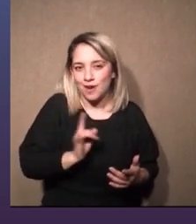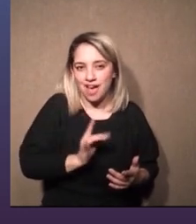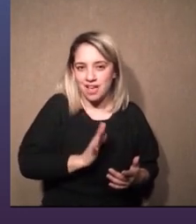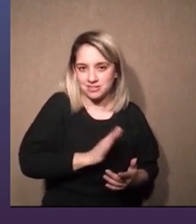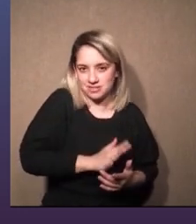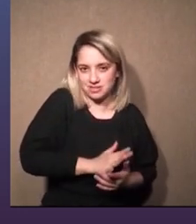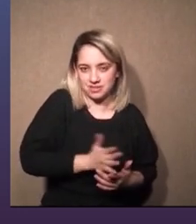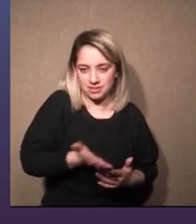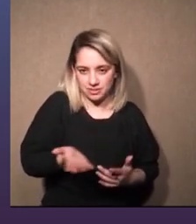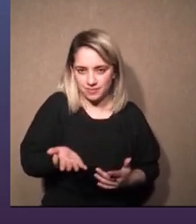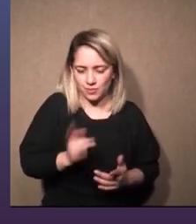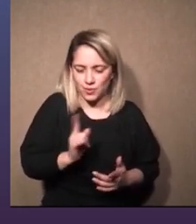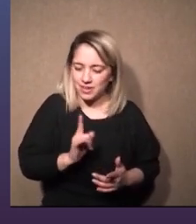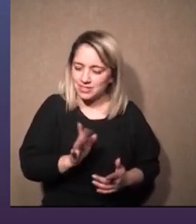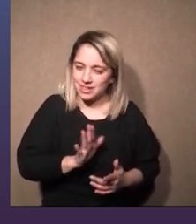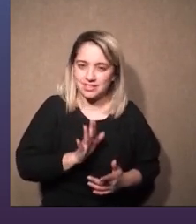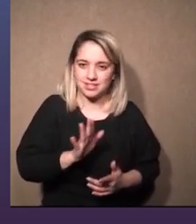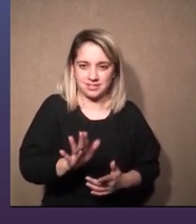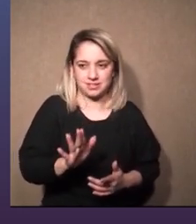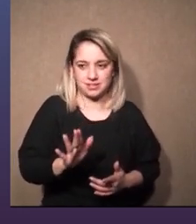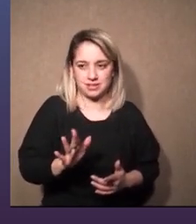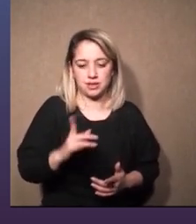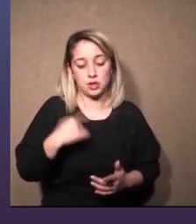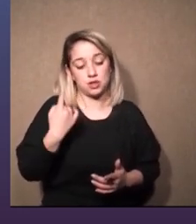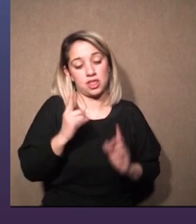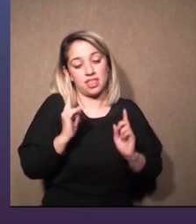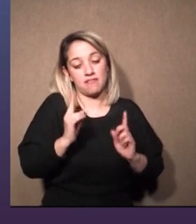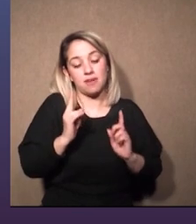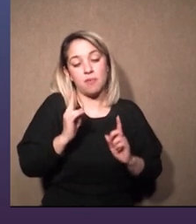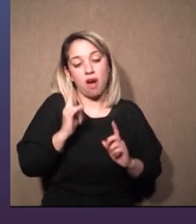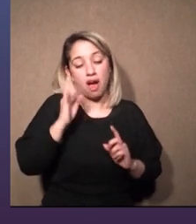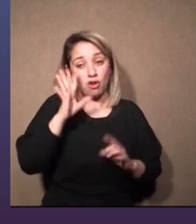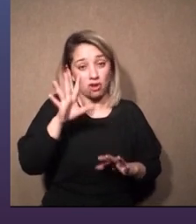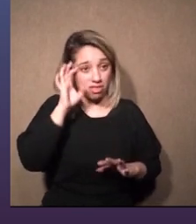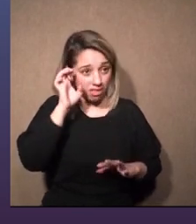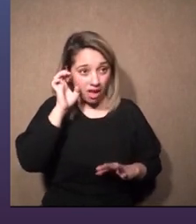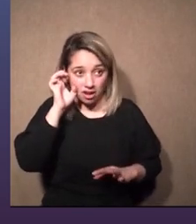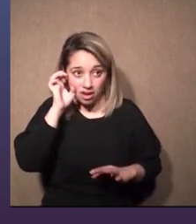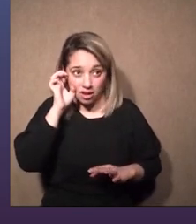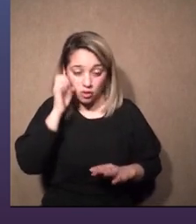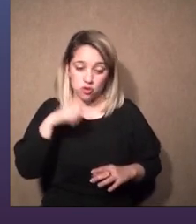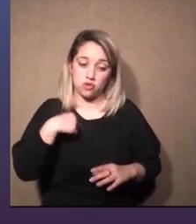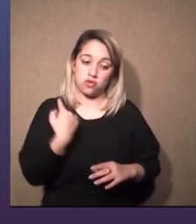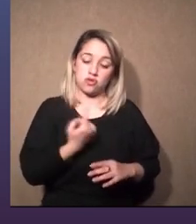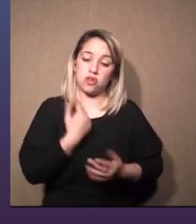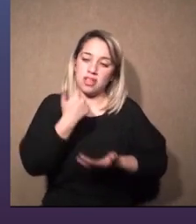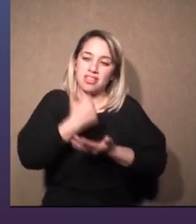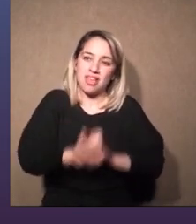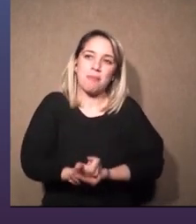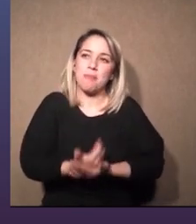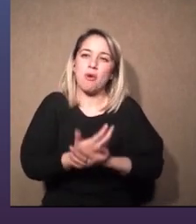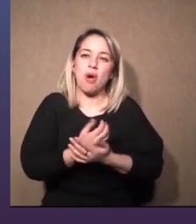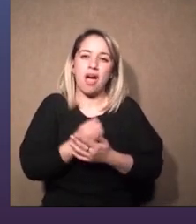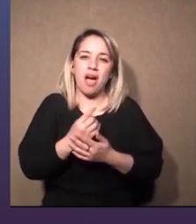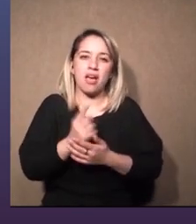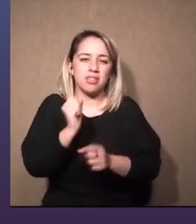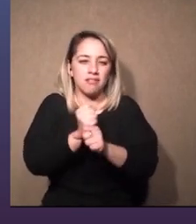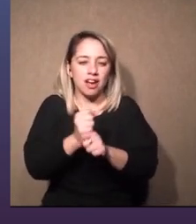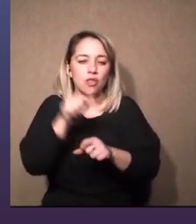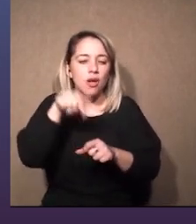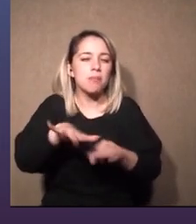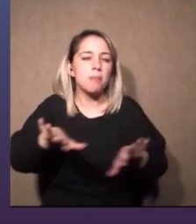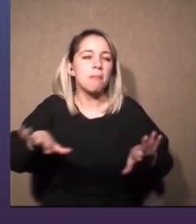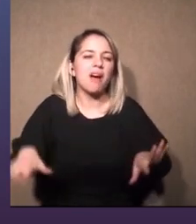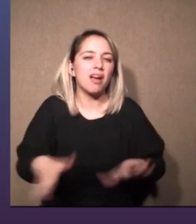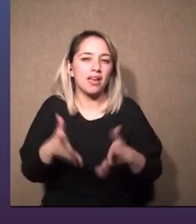espectáculo y no no es así hay que recordar que estamos ahí para algo más grande y no al